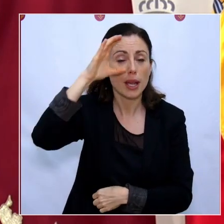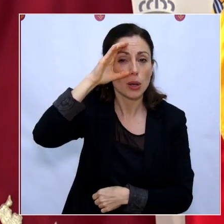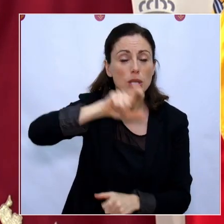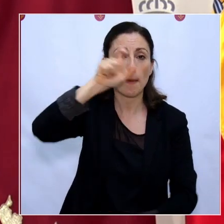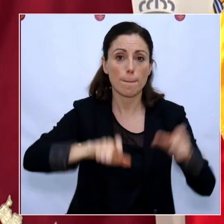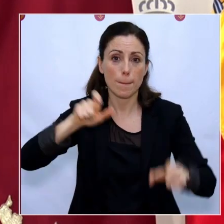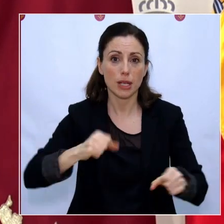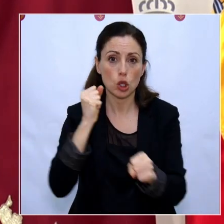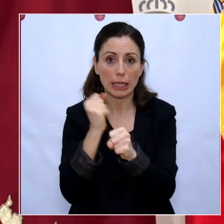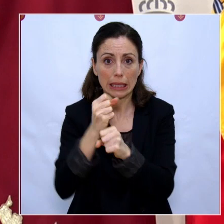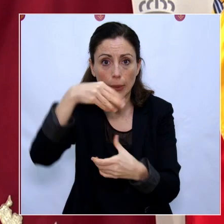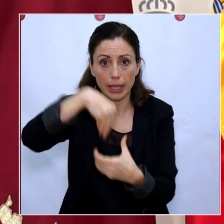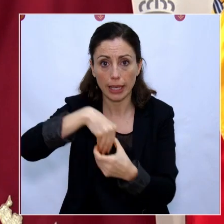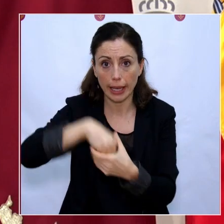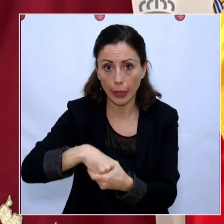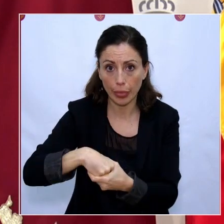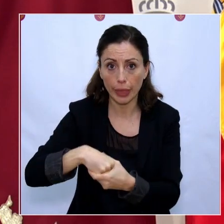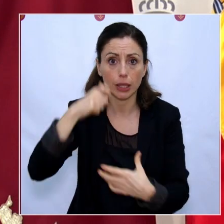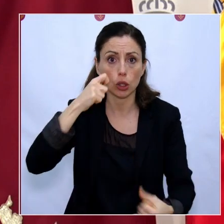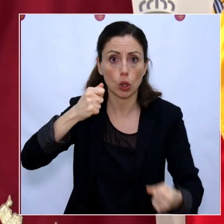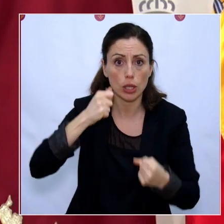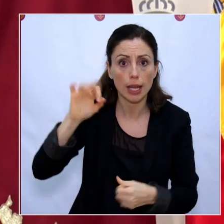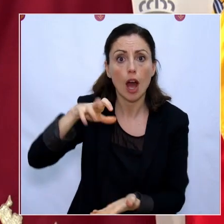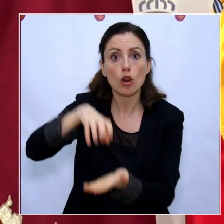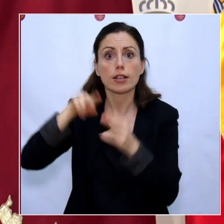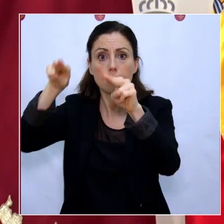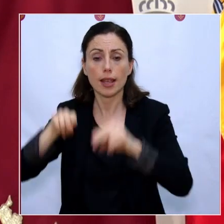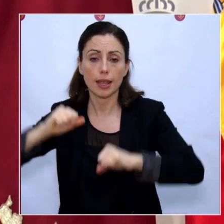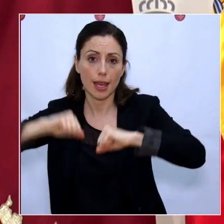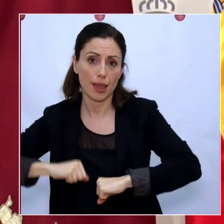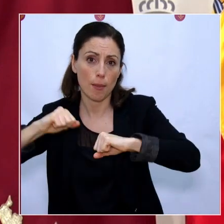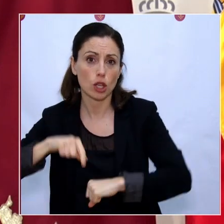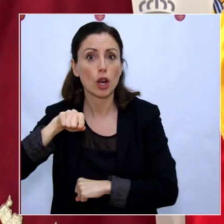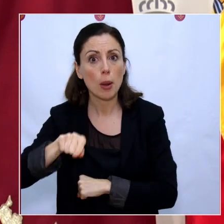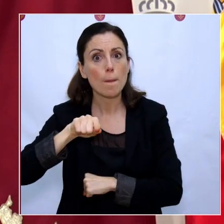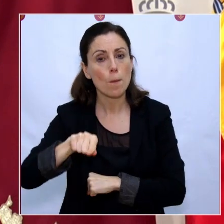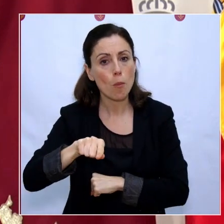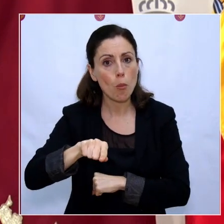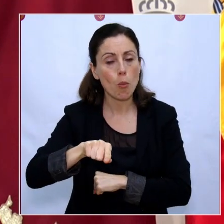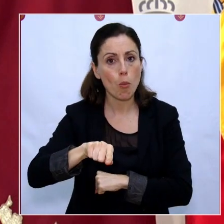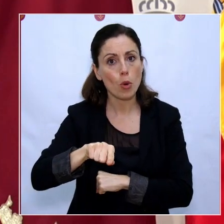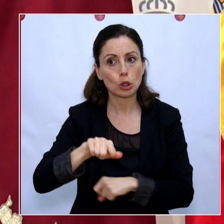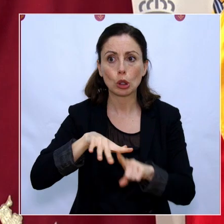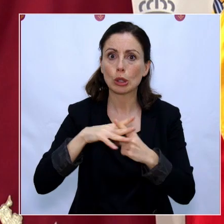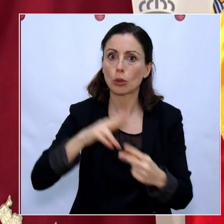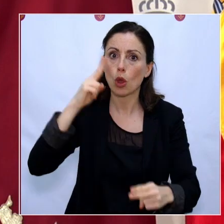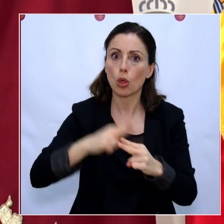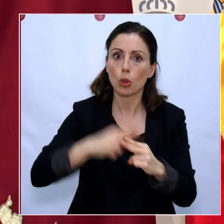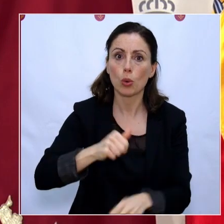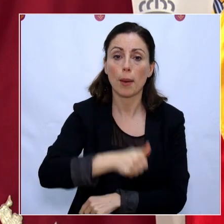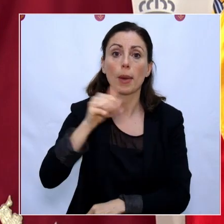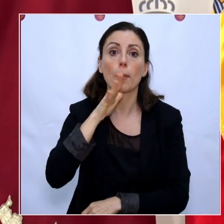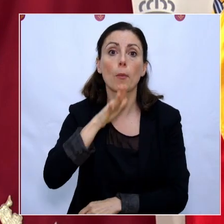trabajadores de residencias de mayores, estáis mucho más expuestos que el resto porque trabajáis directamente con los enfermos.